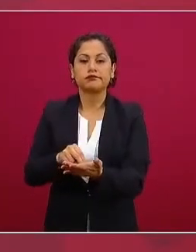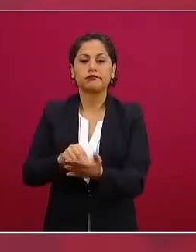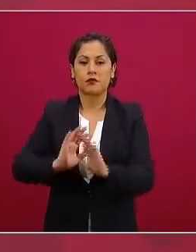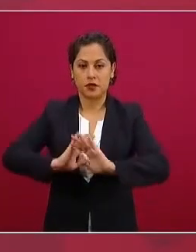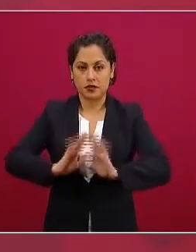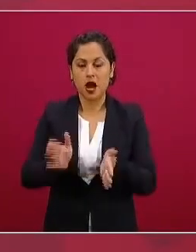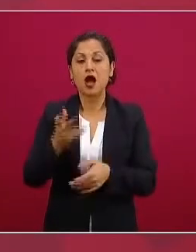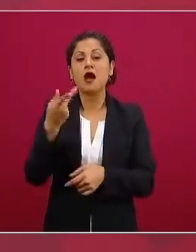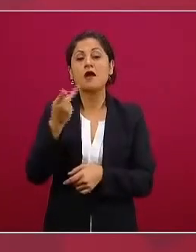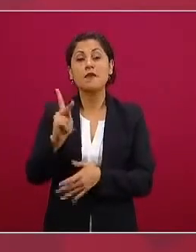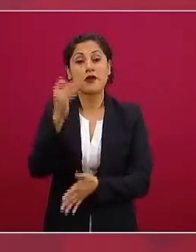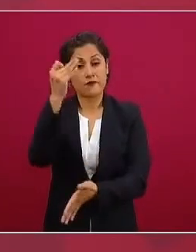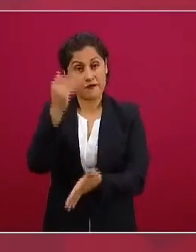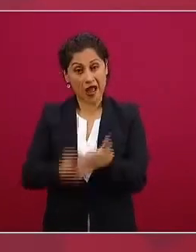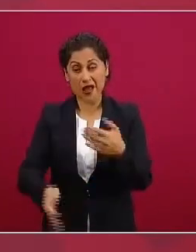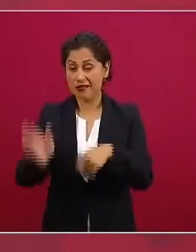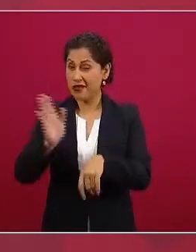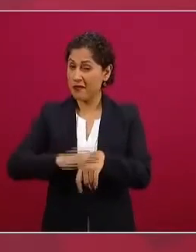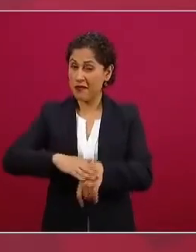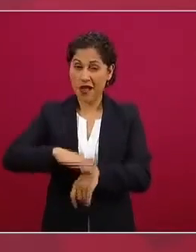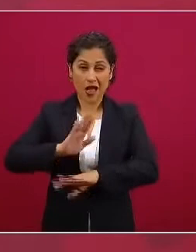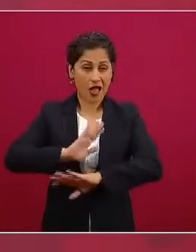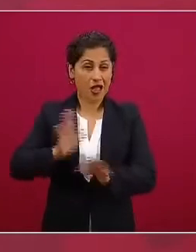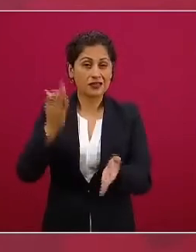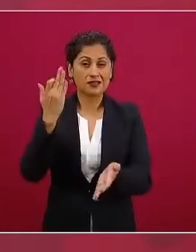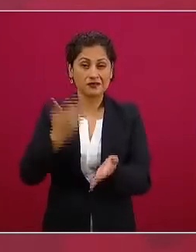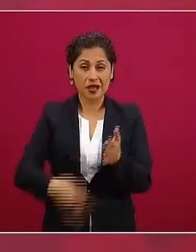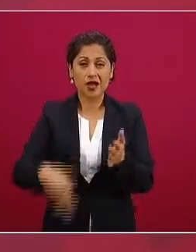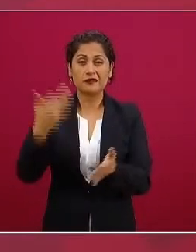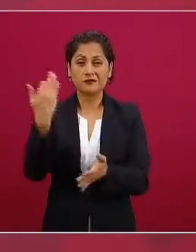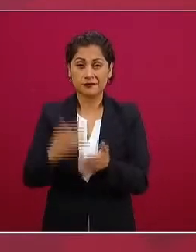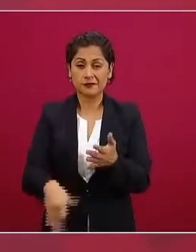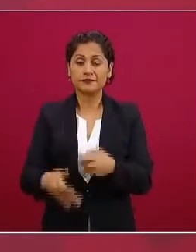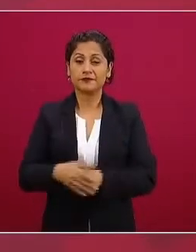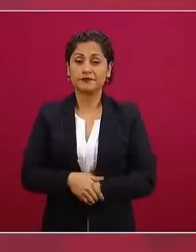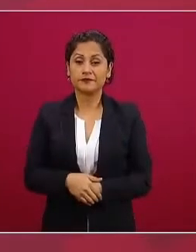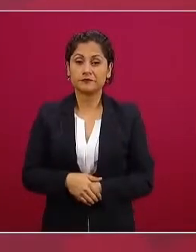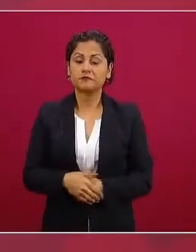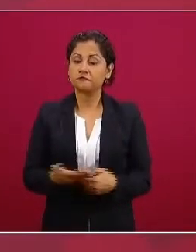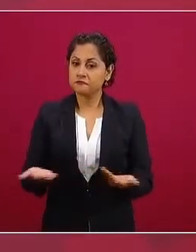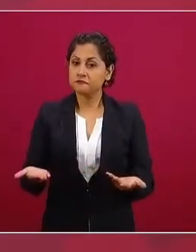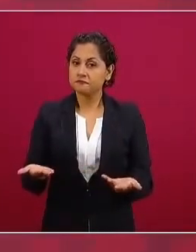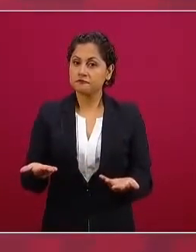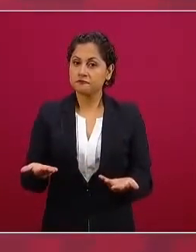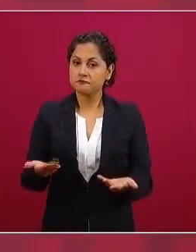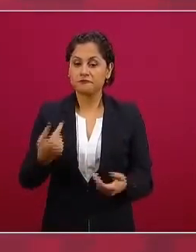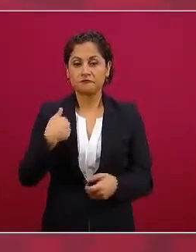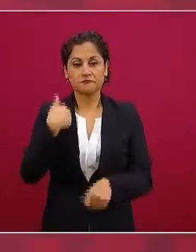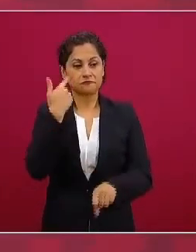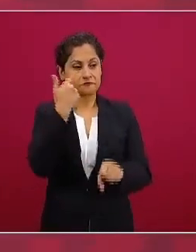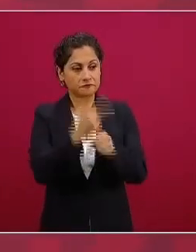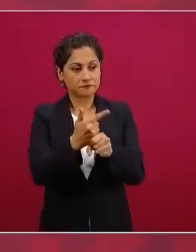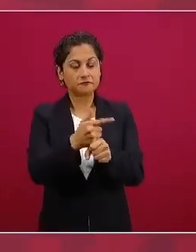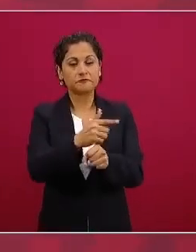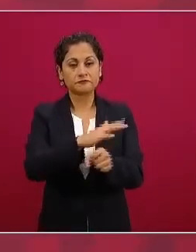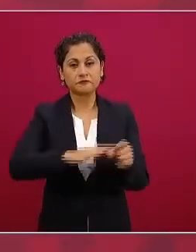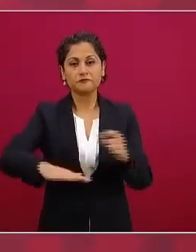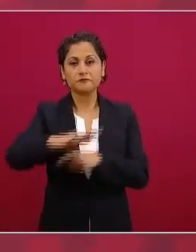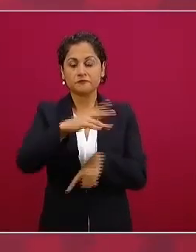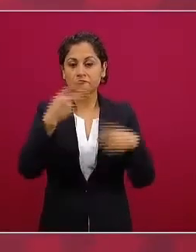necesitamos más y me está respondiendo muy bien este